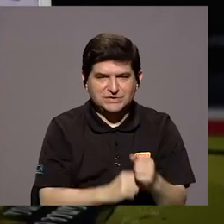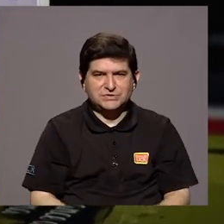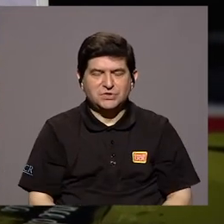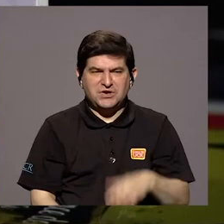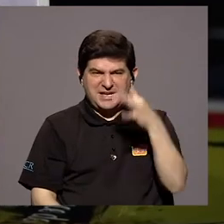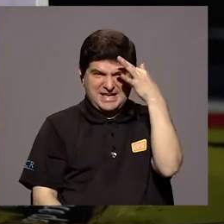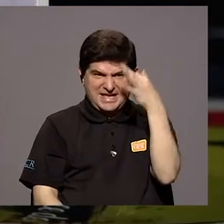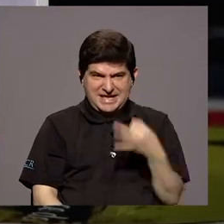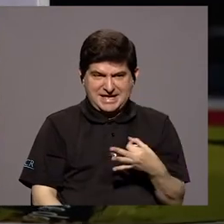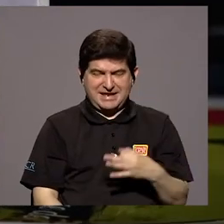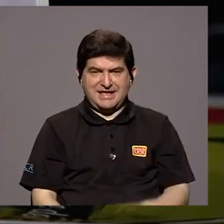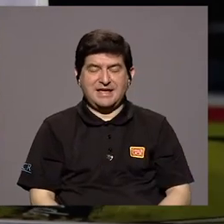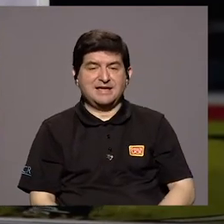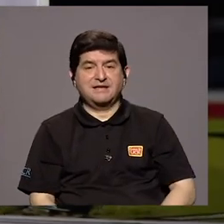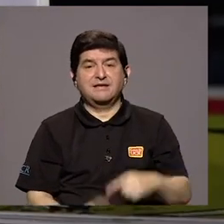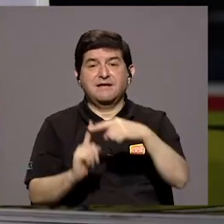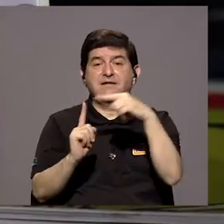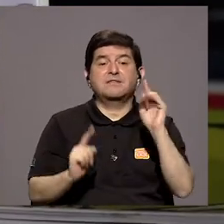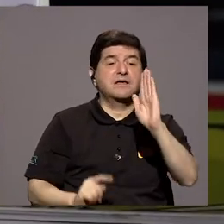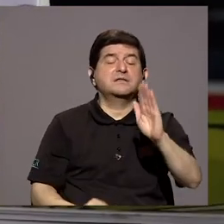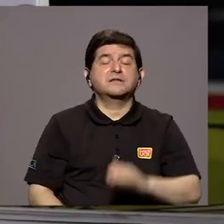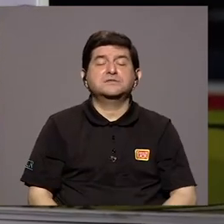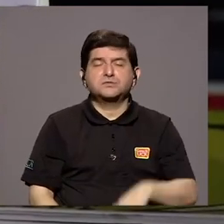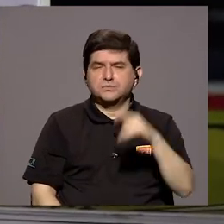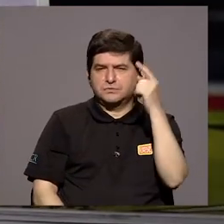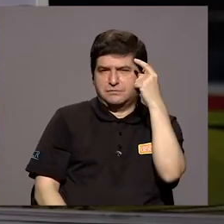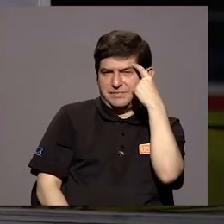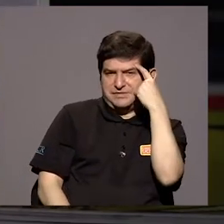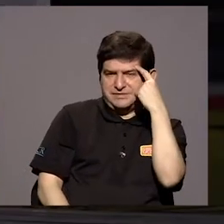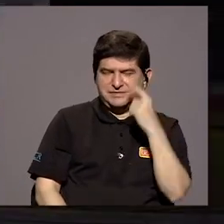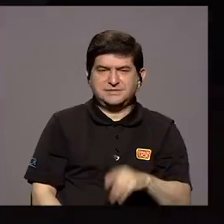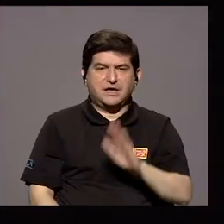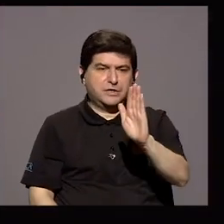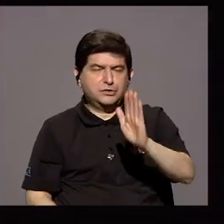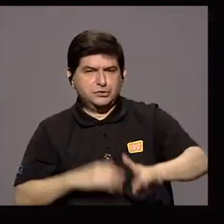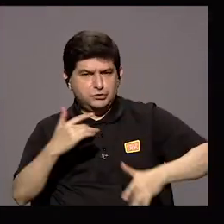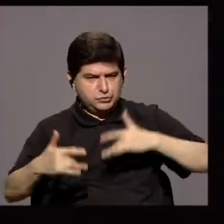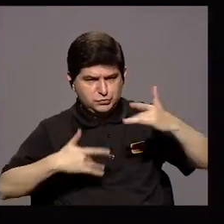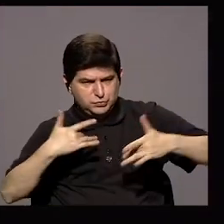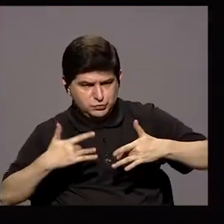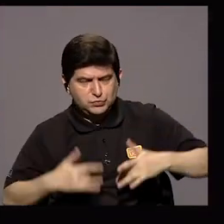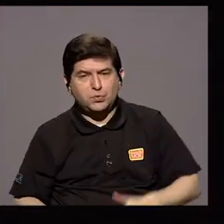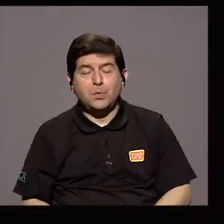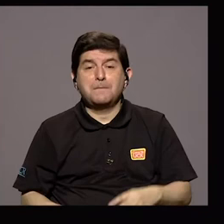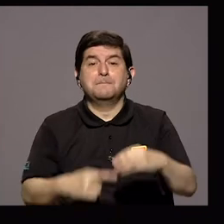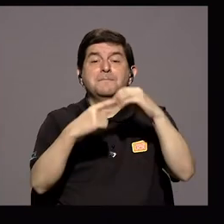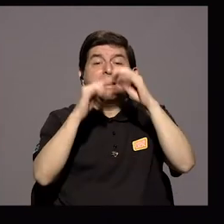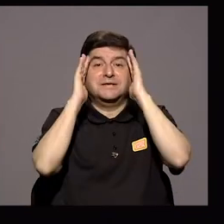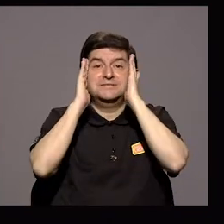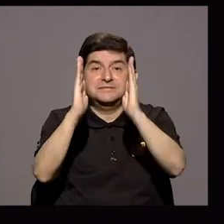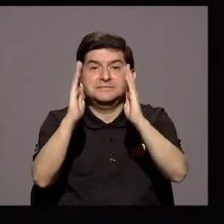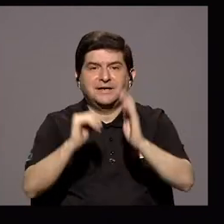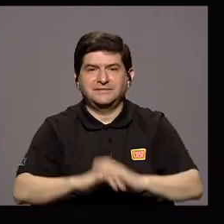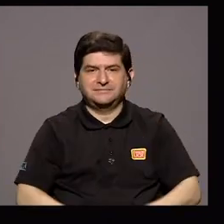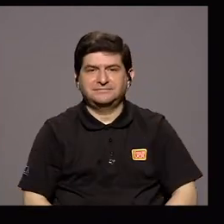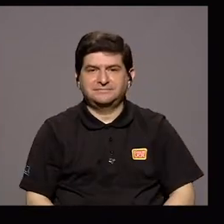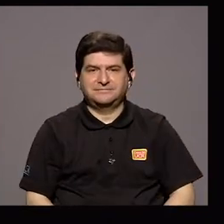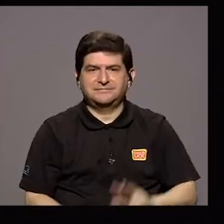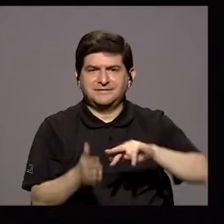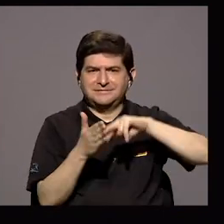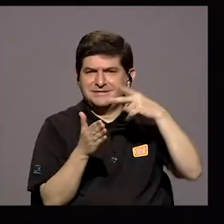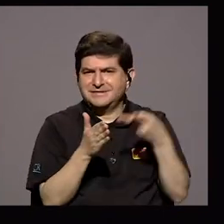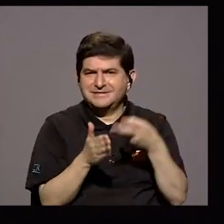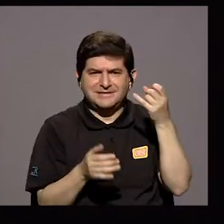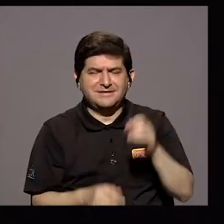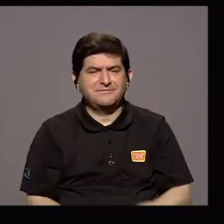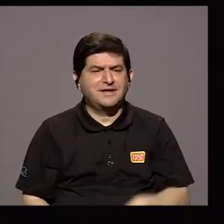Que Consideren Desde Sus Miradas Y Desde Su Sensibilidad Como Prioritarias Y Entonces